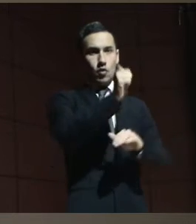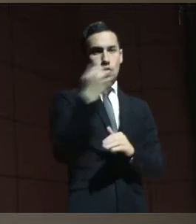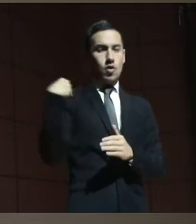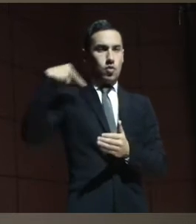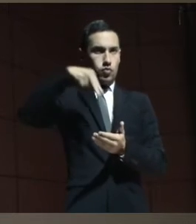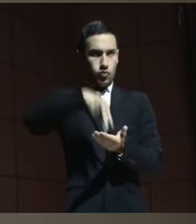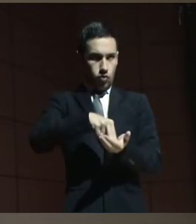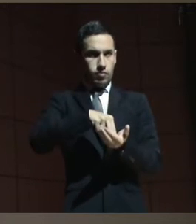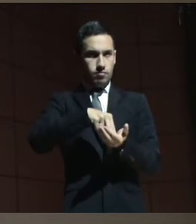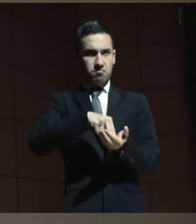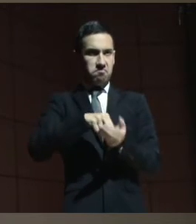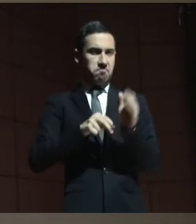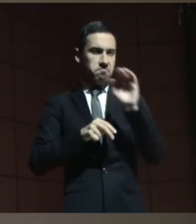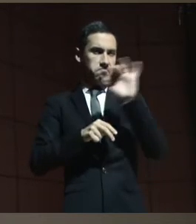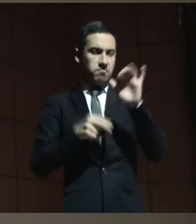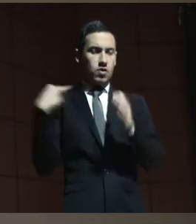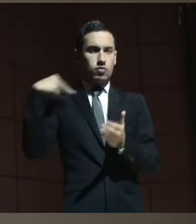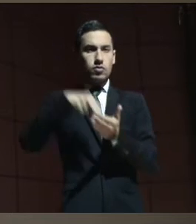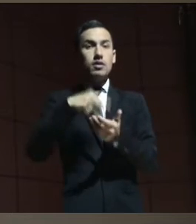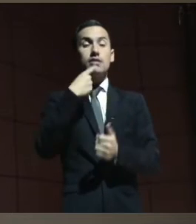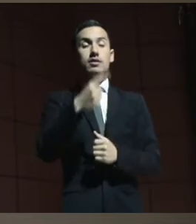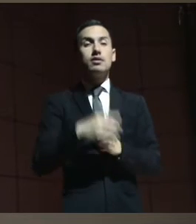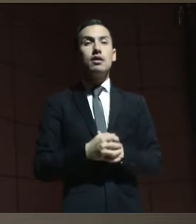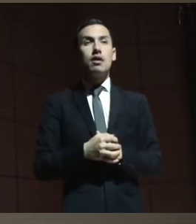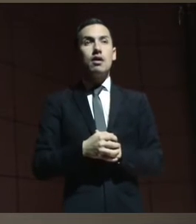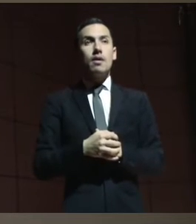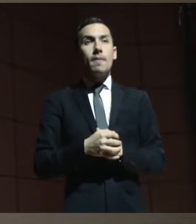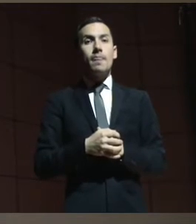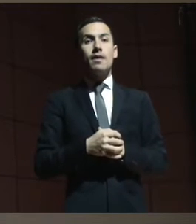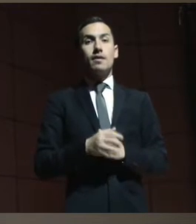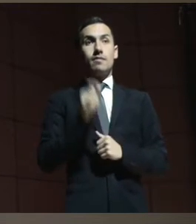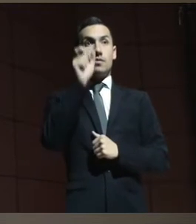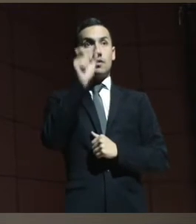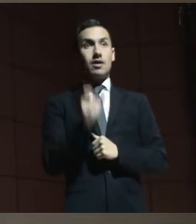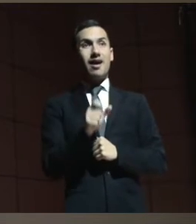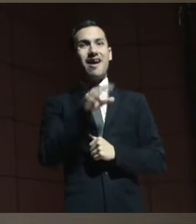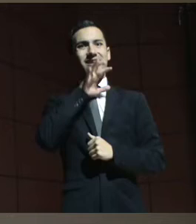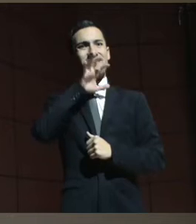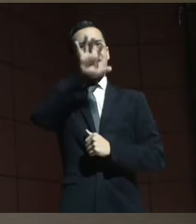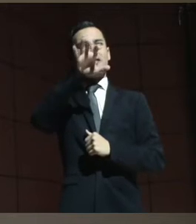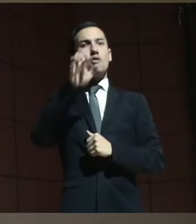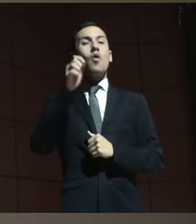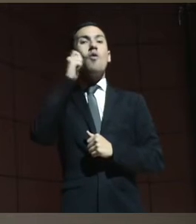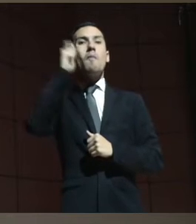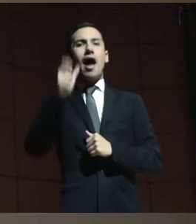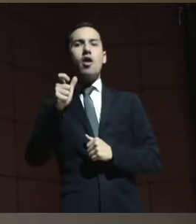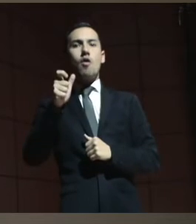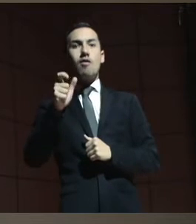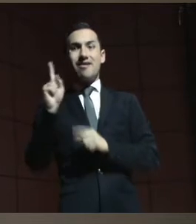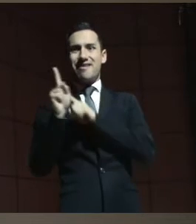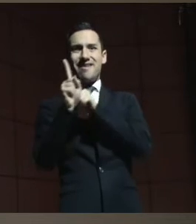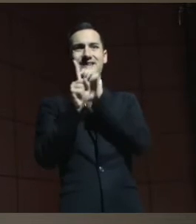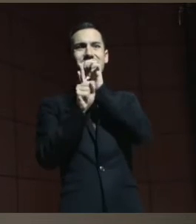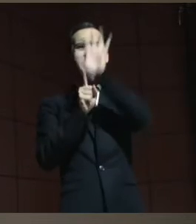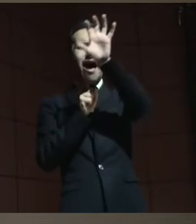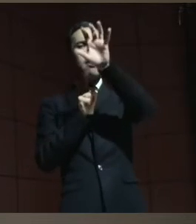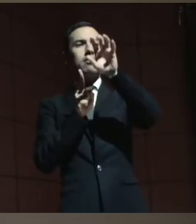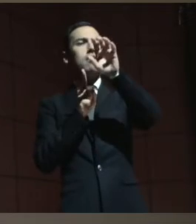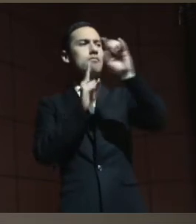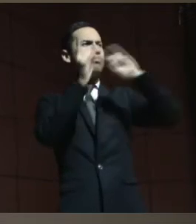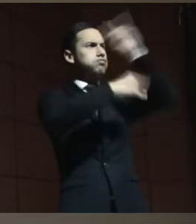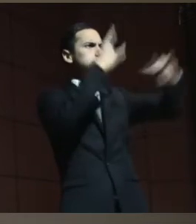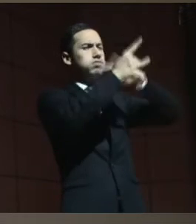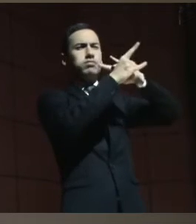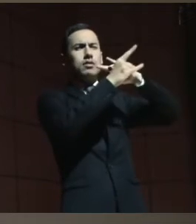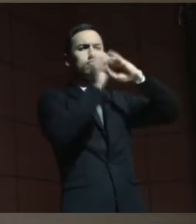Wittgenstein, que dice que el solo grito de un ser humano tiene que conmover el universo. Sin embargo, esto